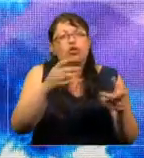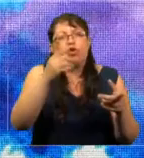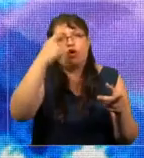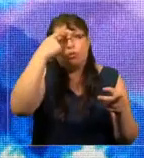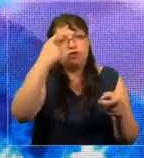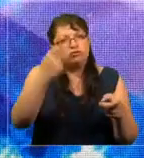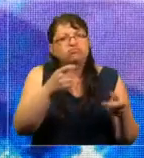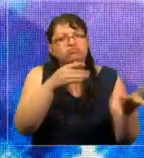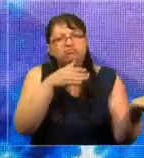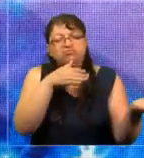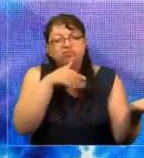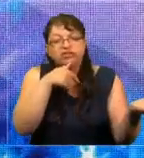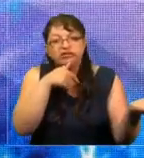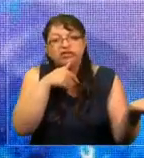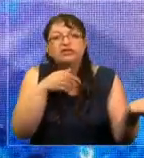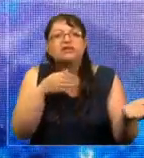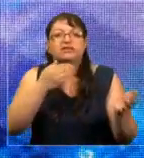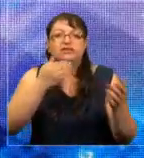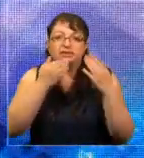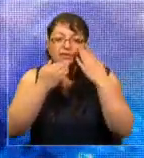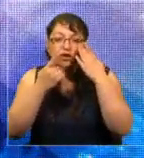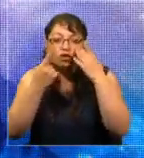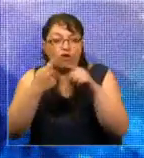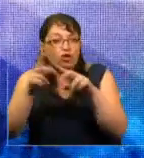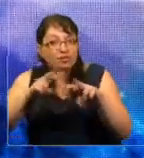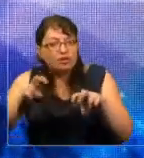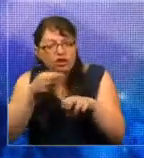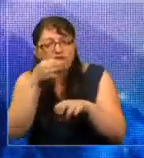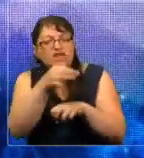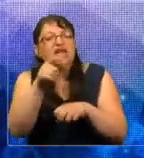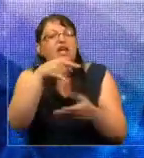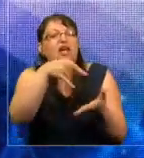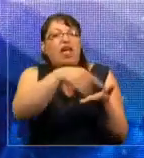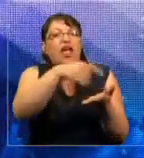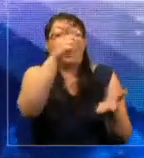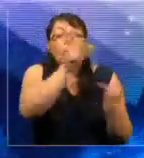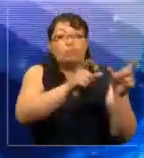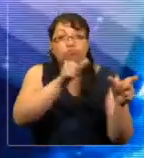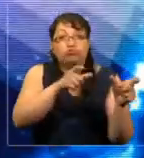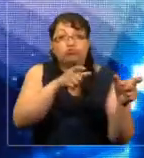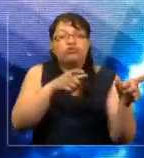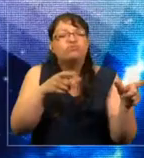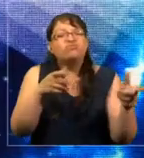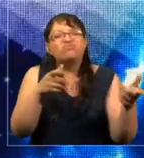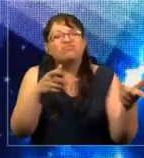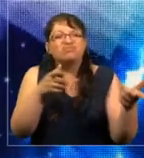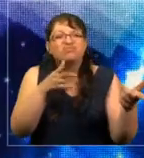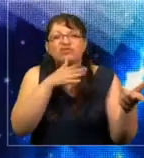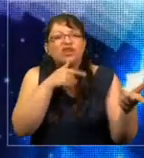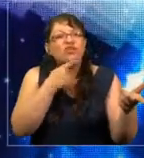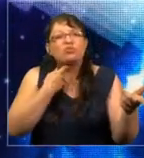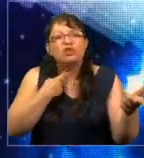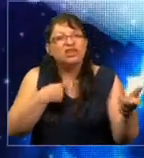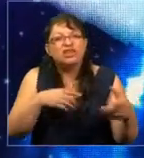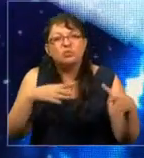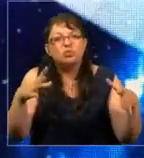Y hay un estudio de Costa Freda que dice que los parlamentarios chilenos no tienen mucho interés y están un poco reacios a